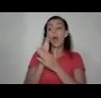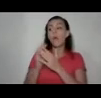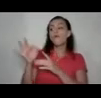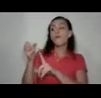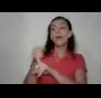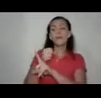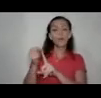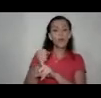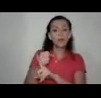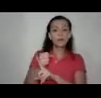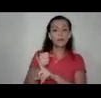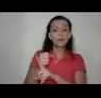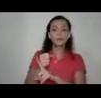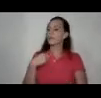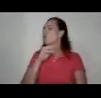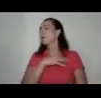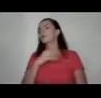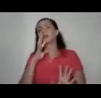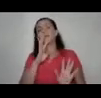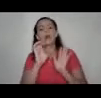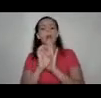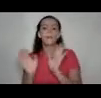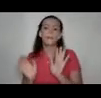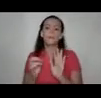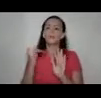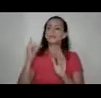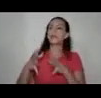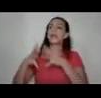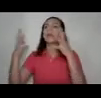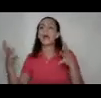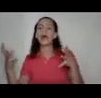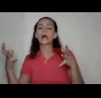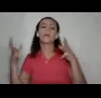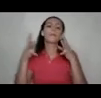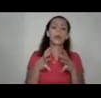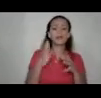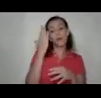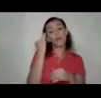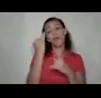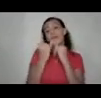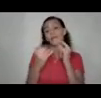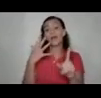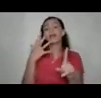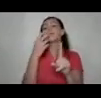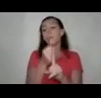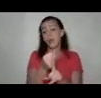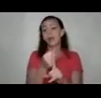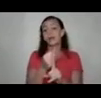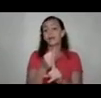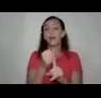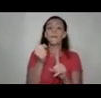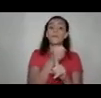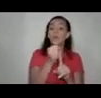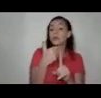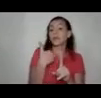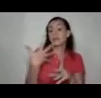que a mí no me gusta hablar de si es grande o pequeña ¿verdad? porque al final el impacto que una violencia tiene